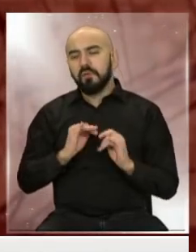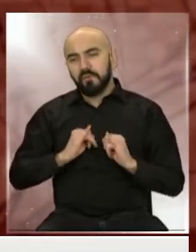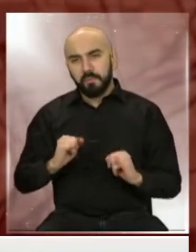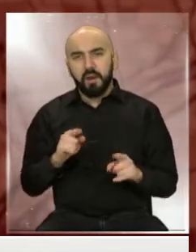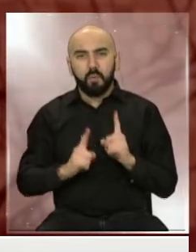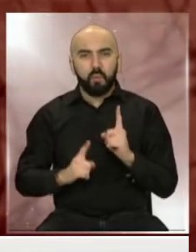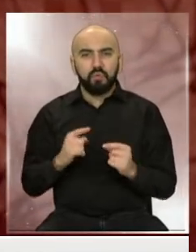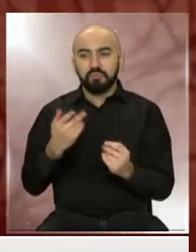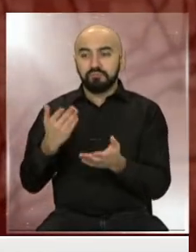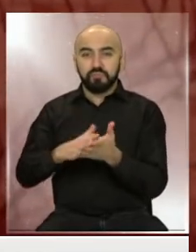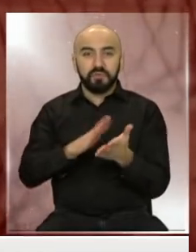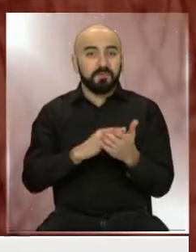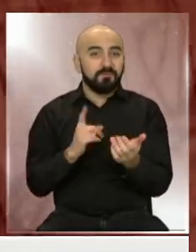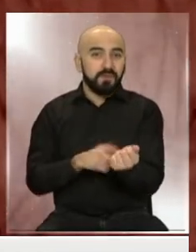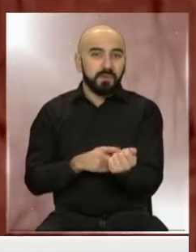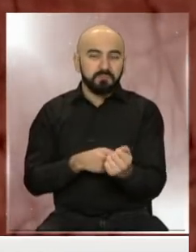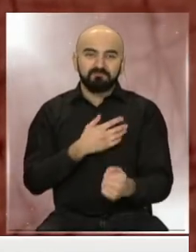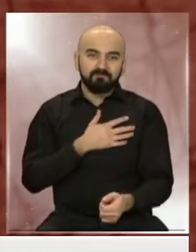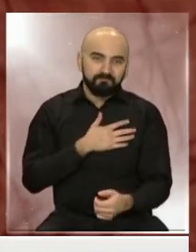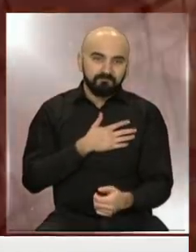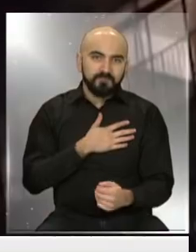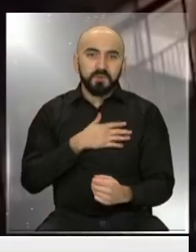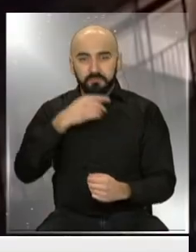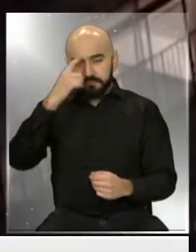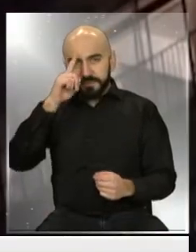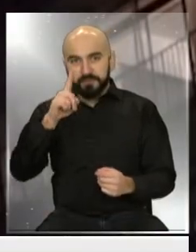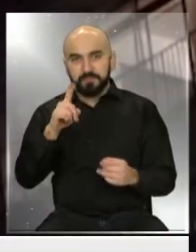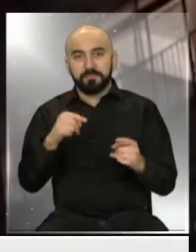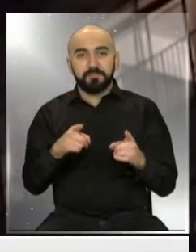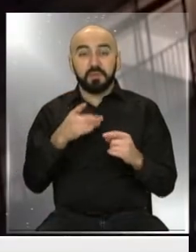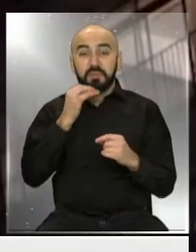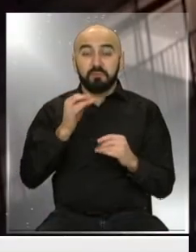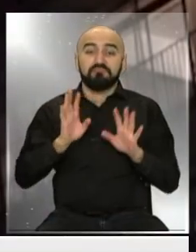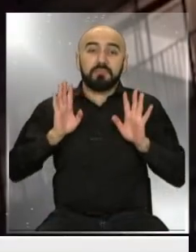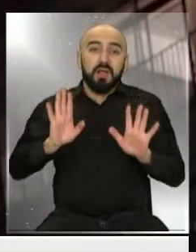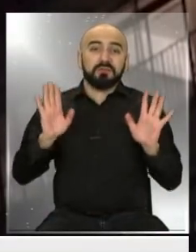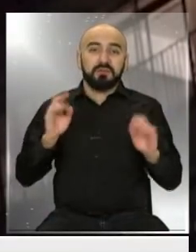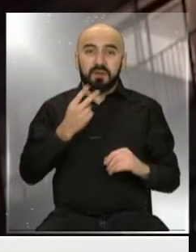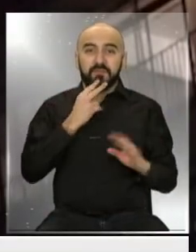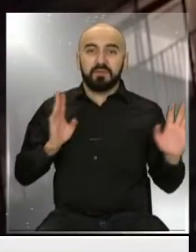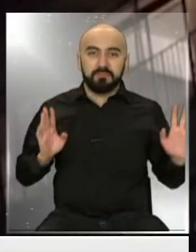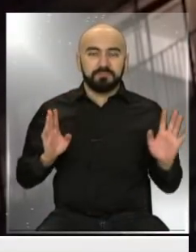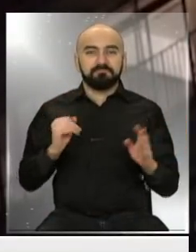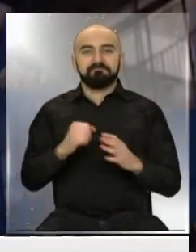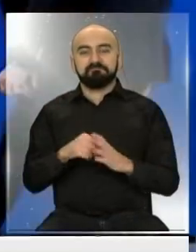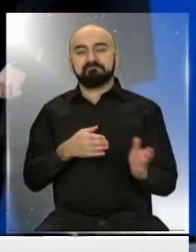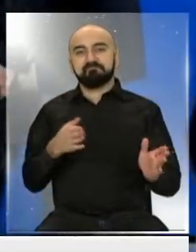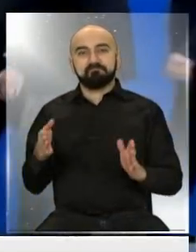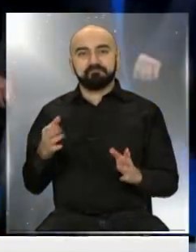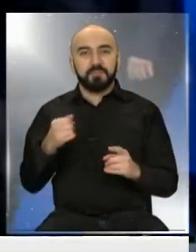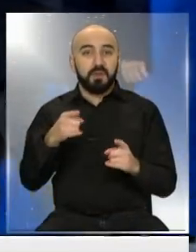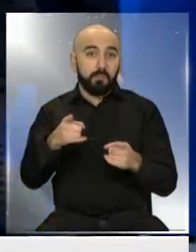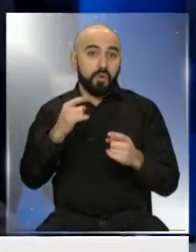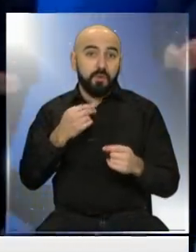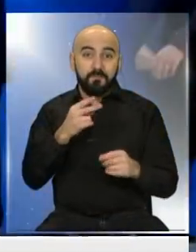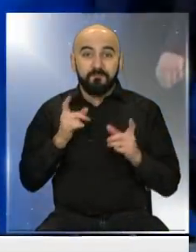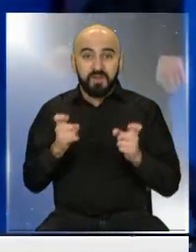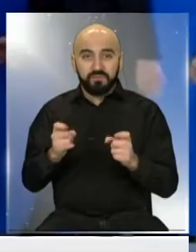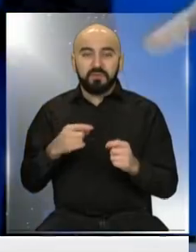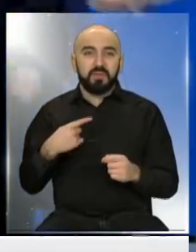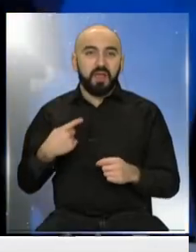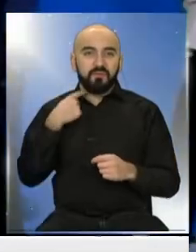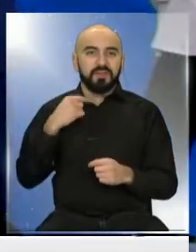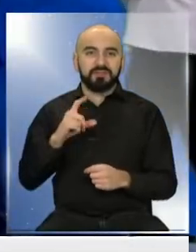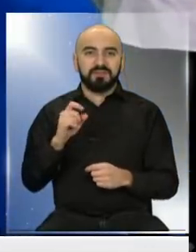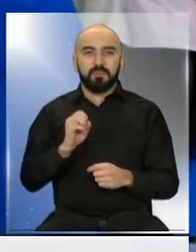queridos, pero terminó su declaración señalando que así es la vida. Luego argumentó que el virus va a afectar al 70% de